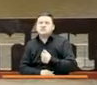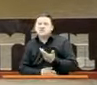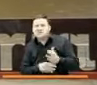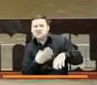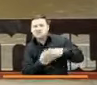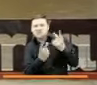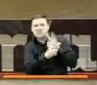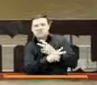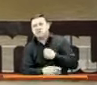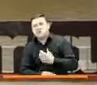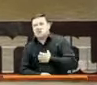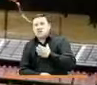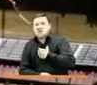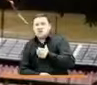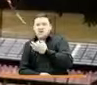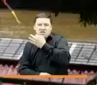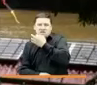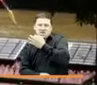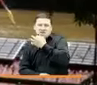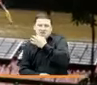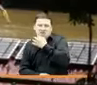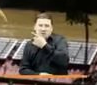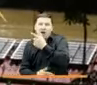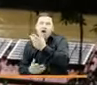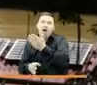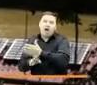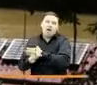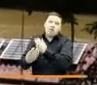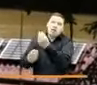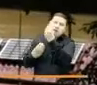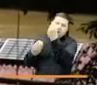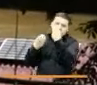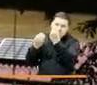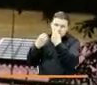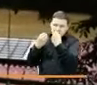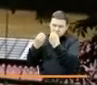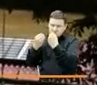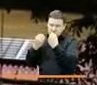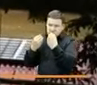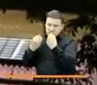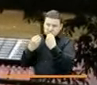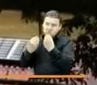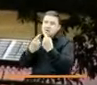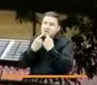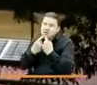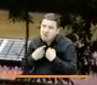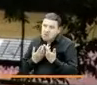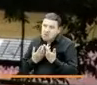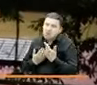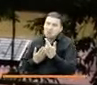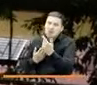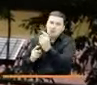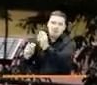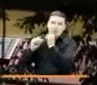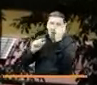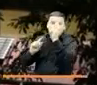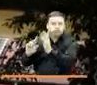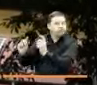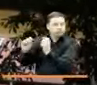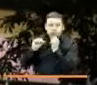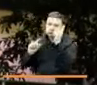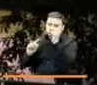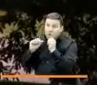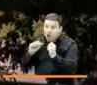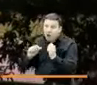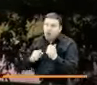fuimos a Hotel Santorino allá nos hicieron unas capacitaciones y bueno y nos dijeron que nos iban a indemnizar y yo sé que bueno yo dije bueno